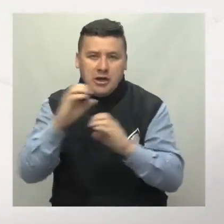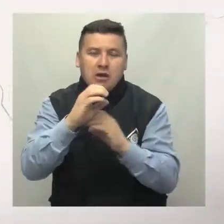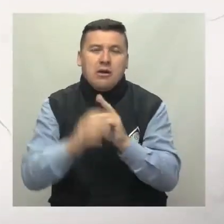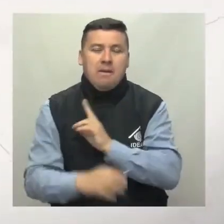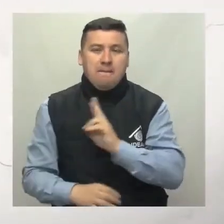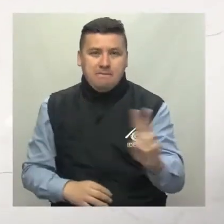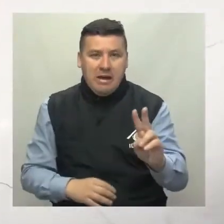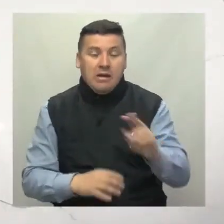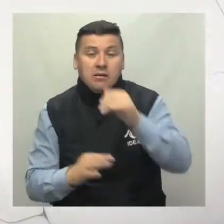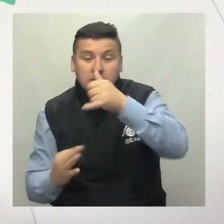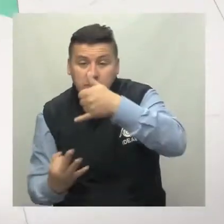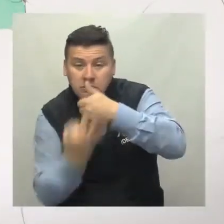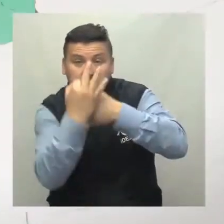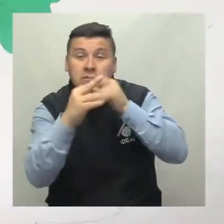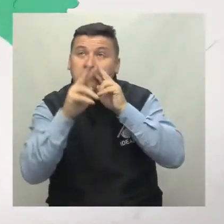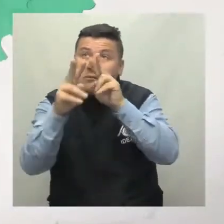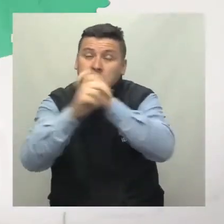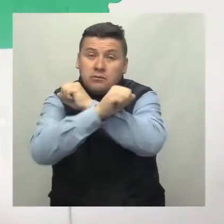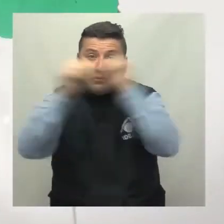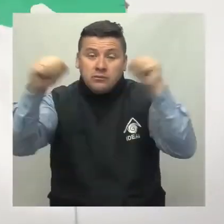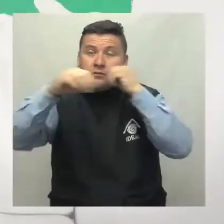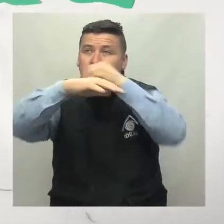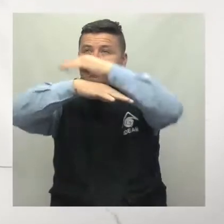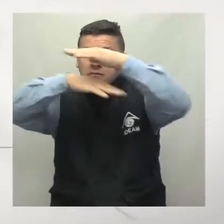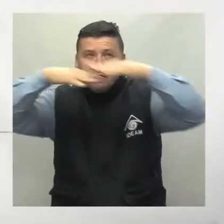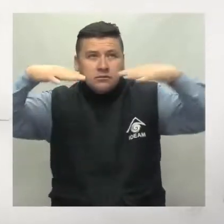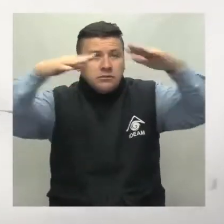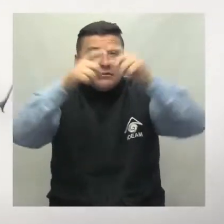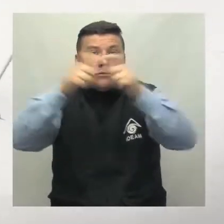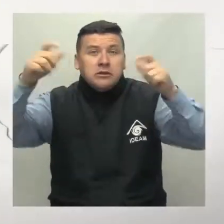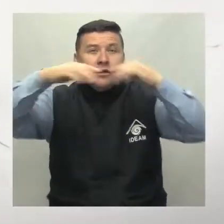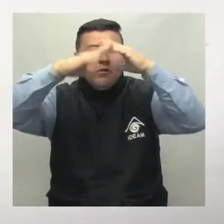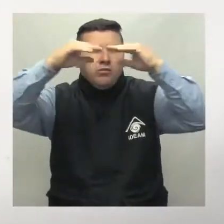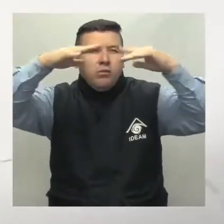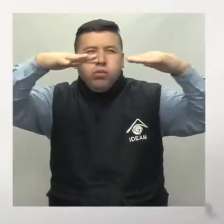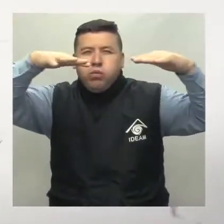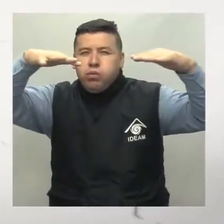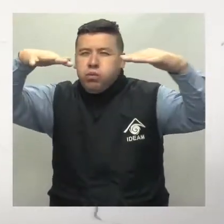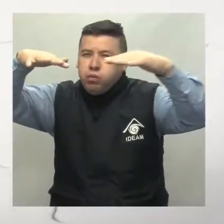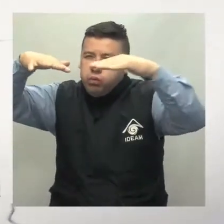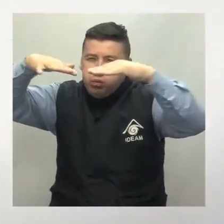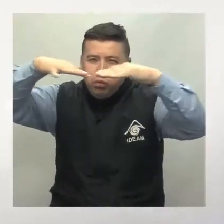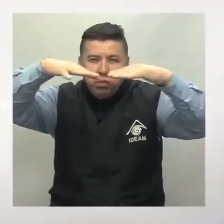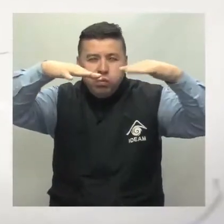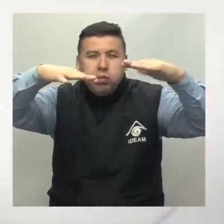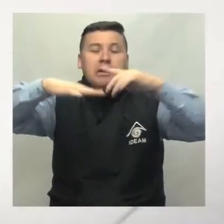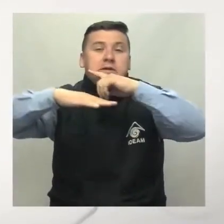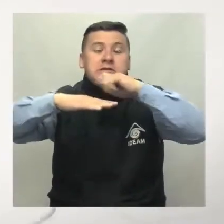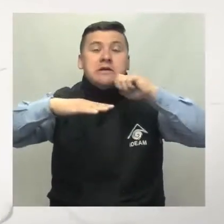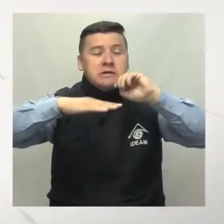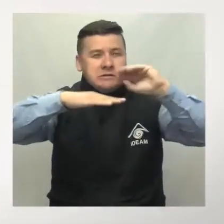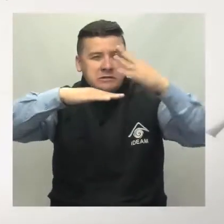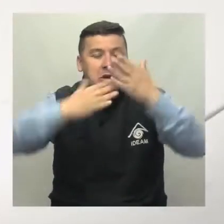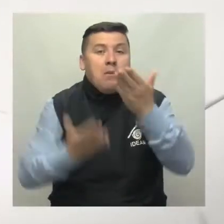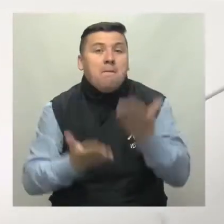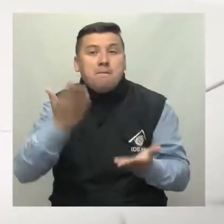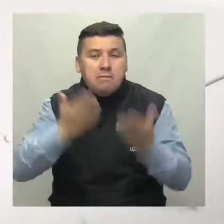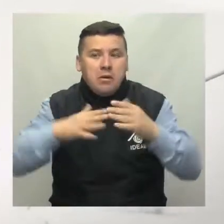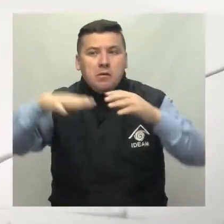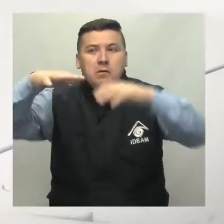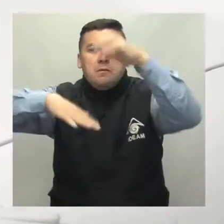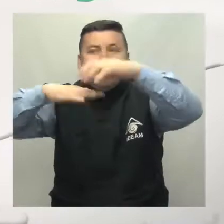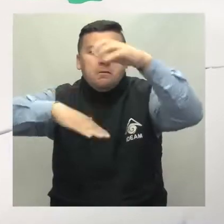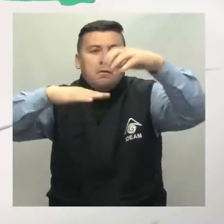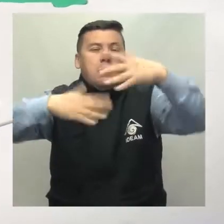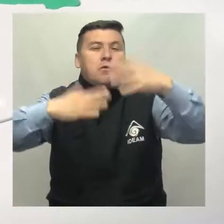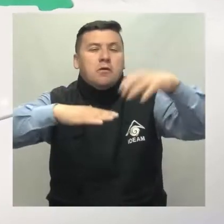y en el Valle En la zona andina la mañana se observa con cielo entreparcial a mayormente nublado y predominio de tiempo seco con posibilidad de